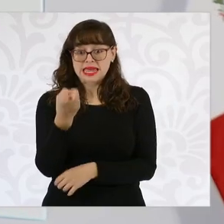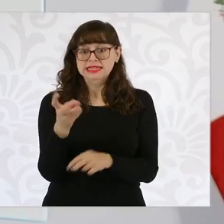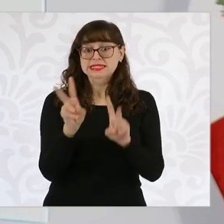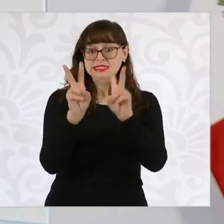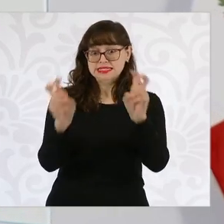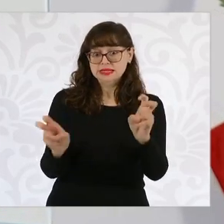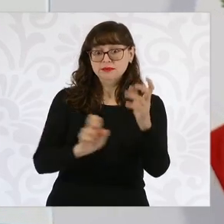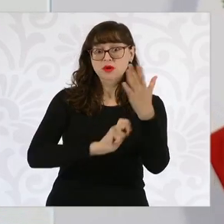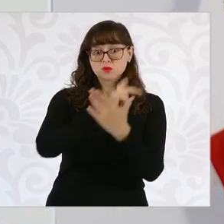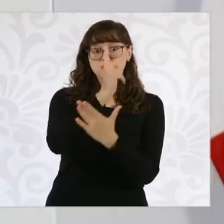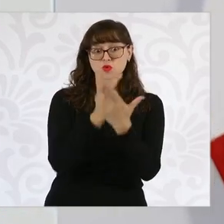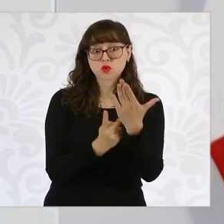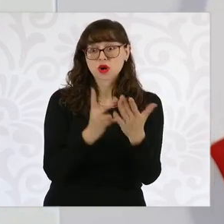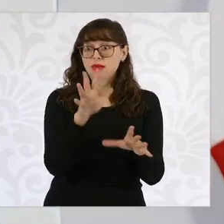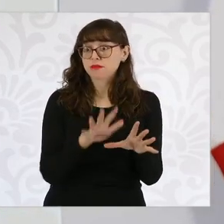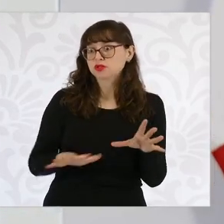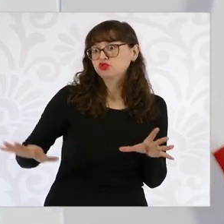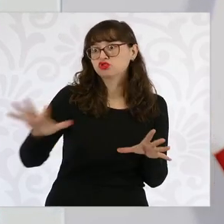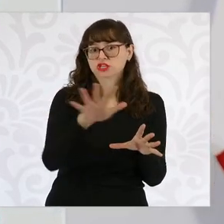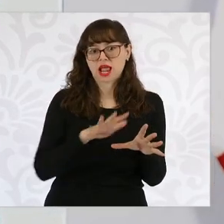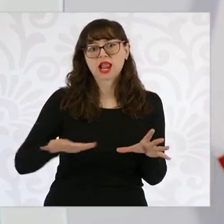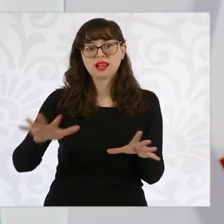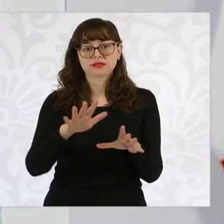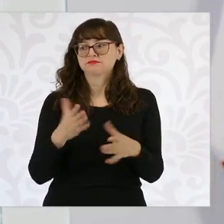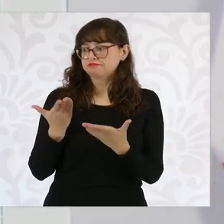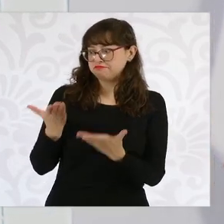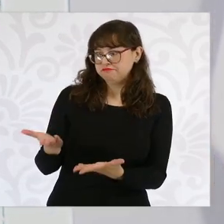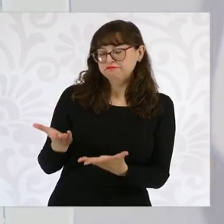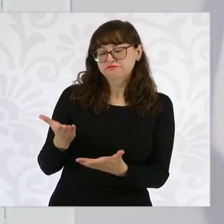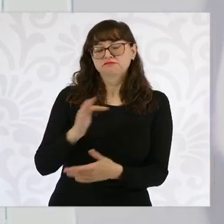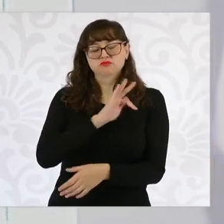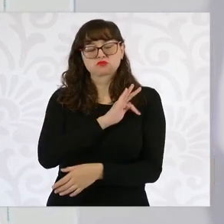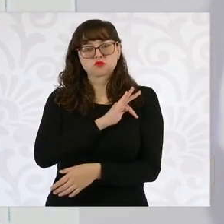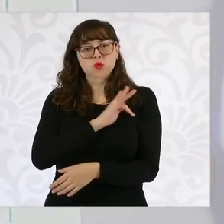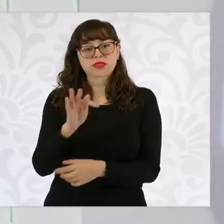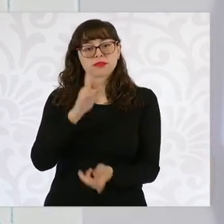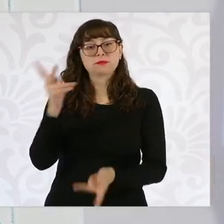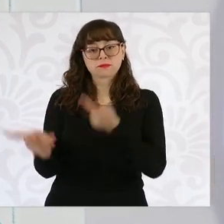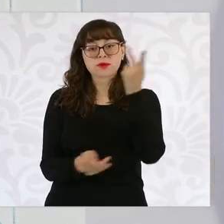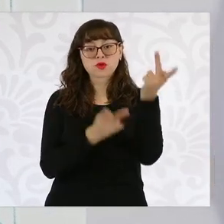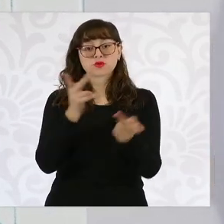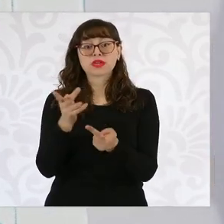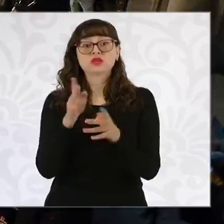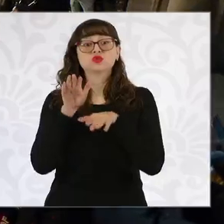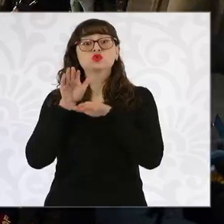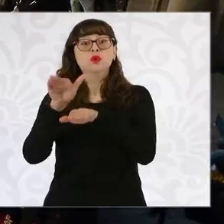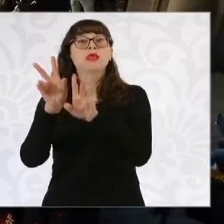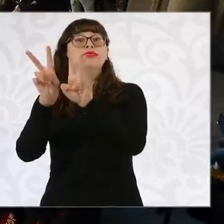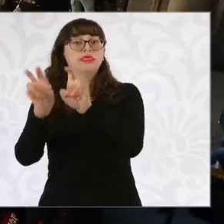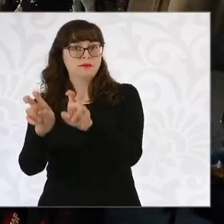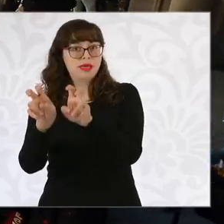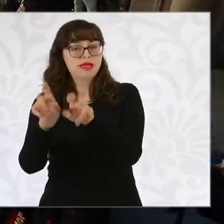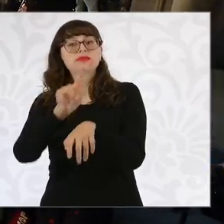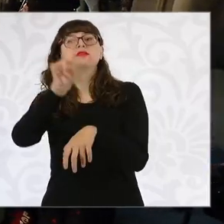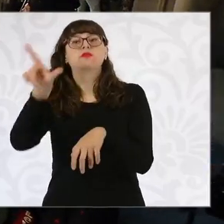tema tan importante, pues aquí está Ariadna. Y luego ya pasamos a preguntas. Adelante.